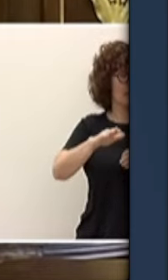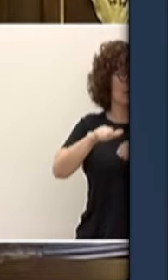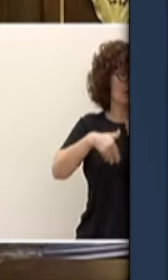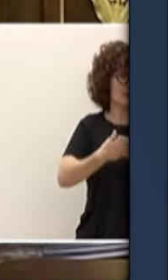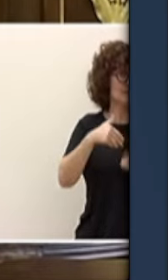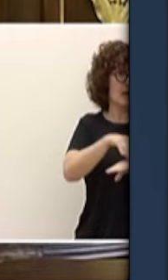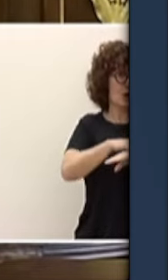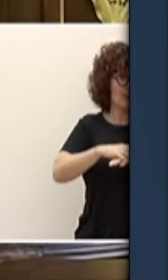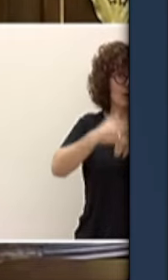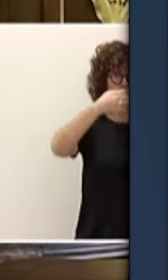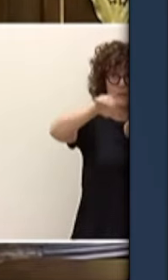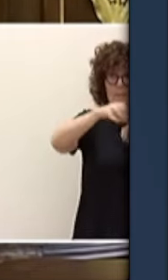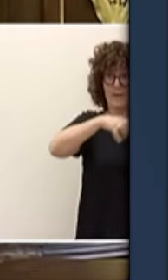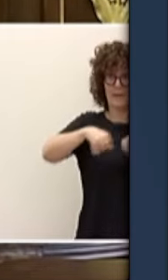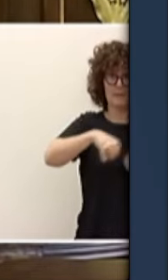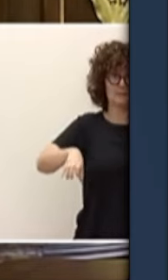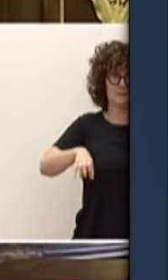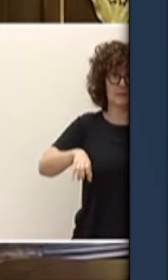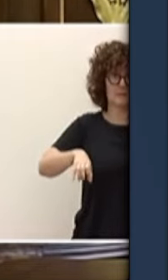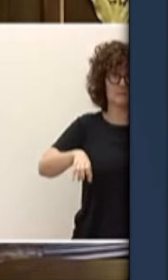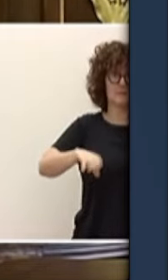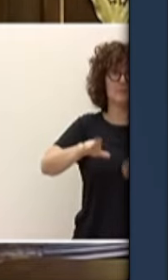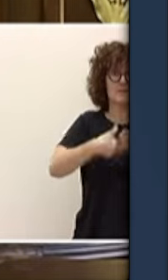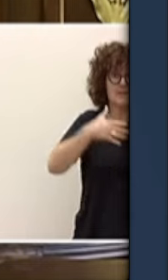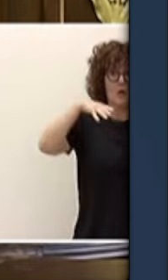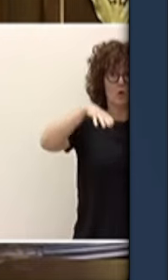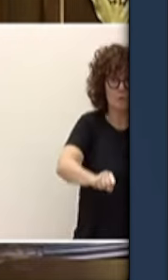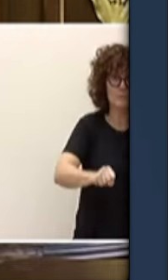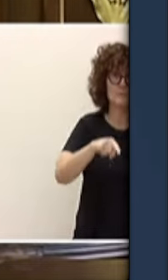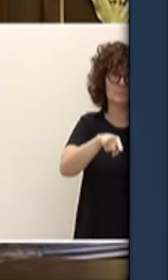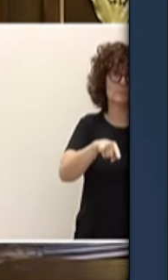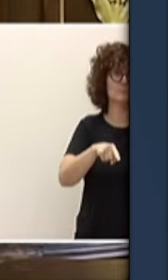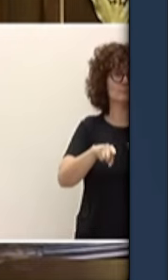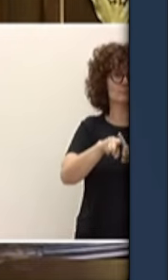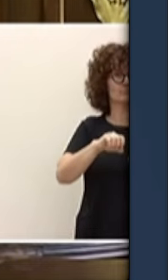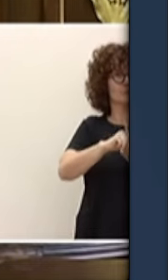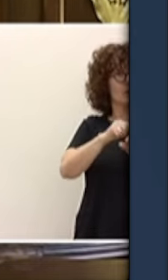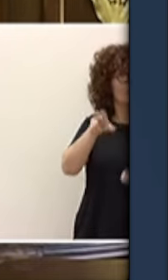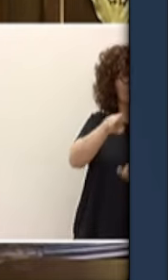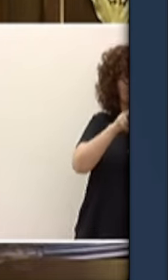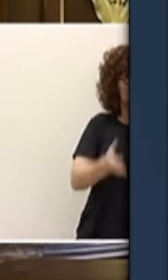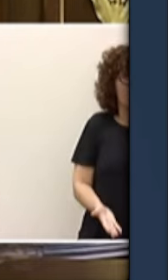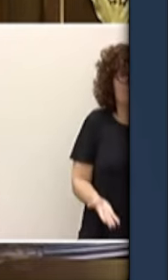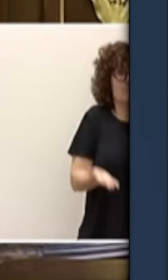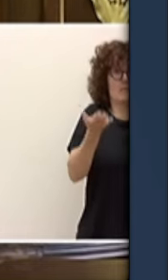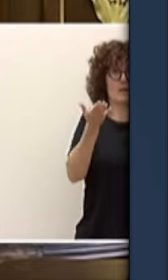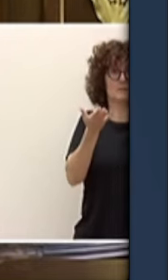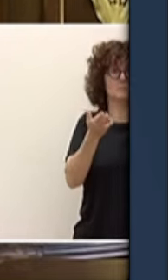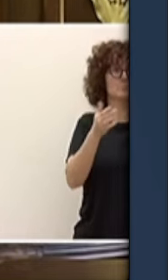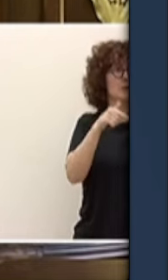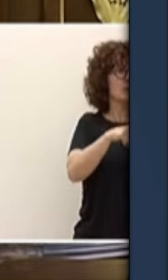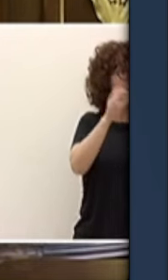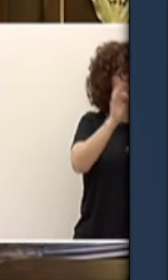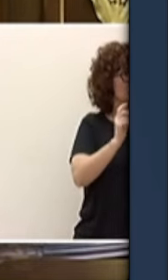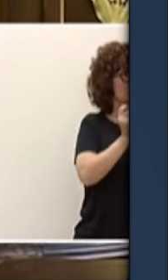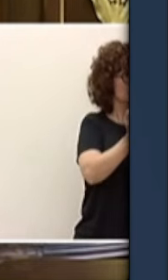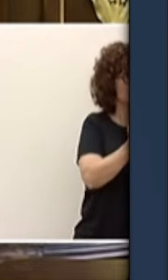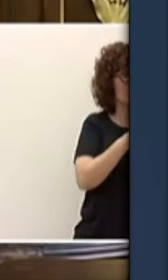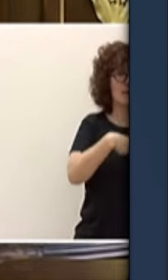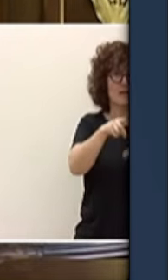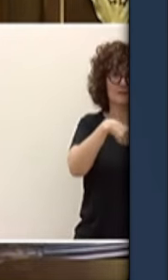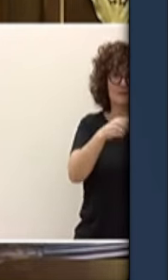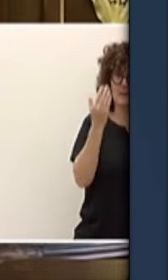subido la presión fiscal y no son impuestos para las carreteras las escuelas y los hospitales cada vez en peor estado señor Sánchez no